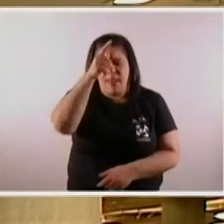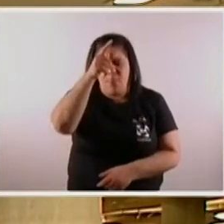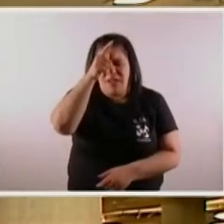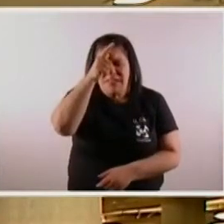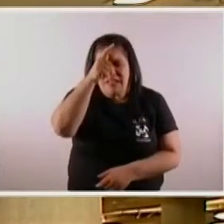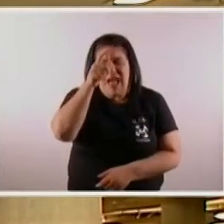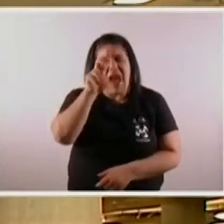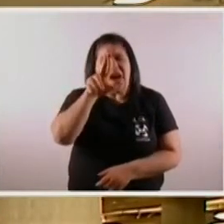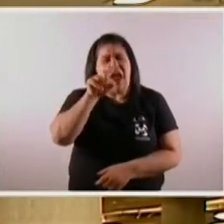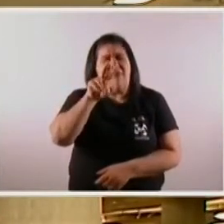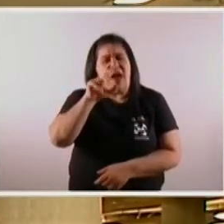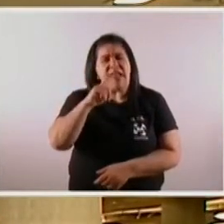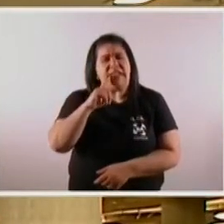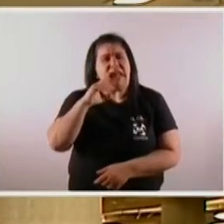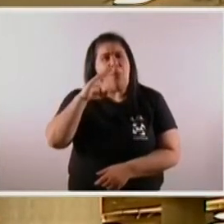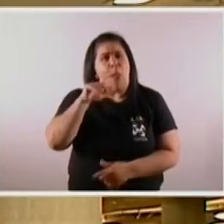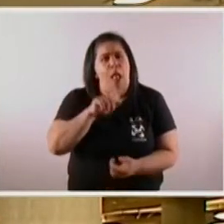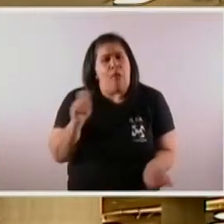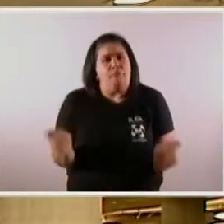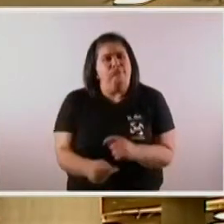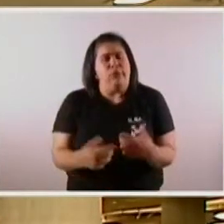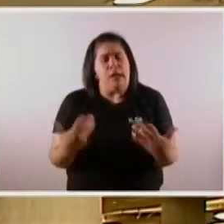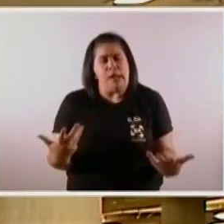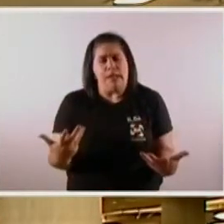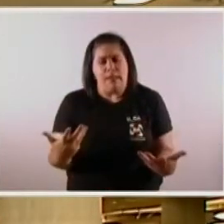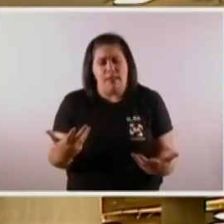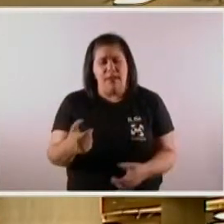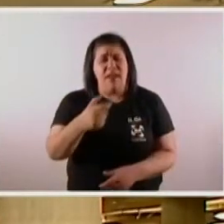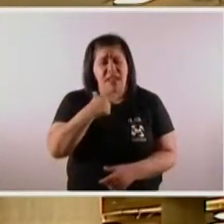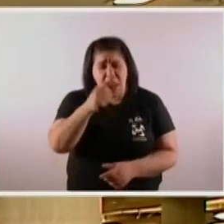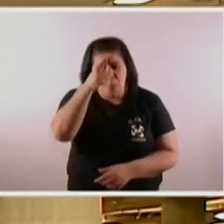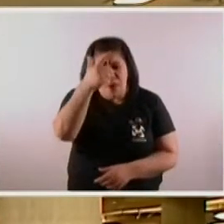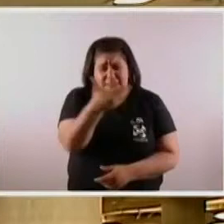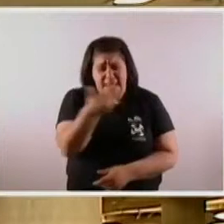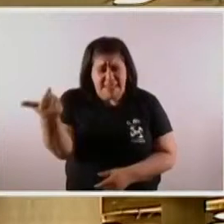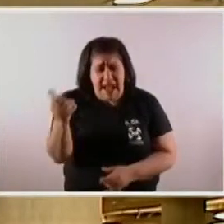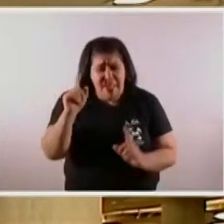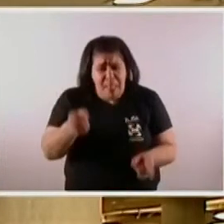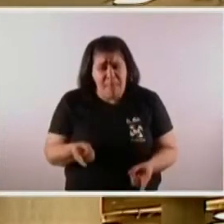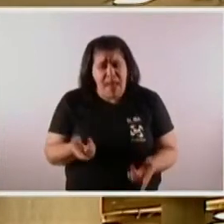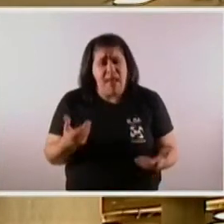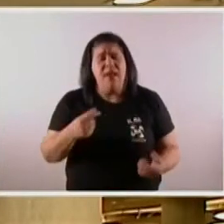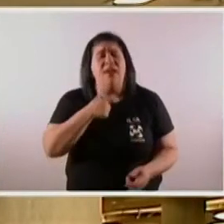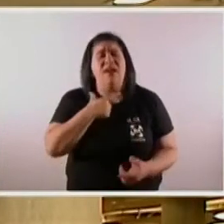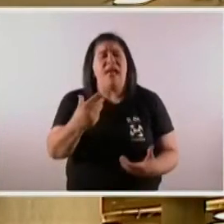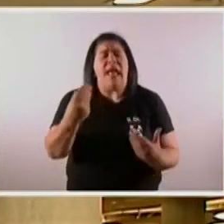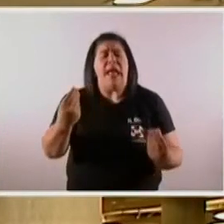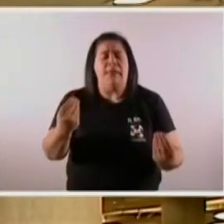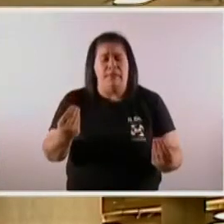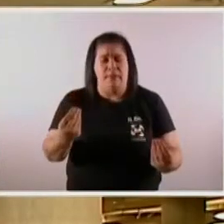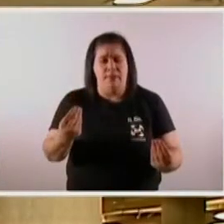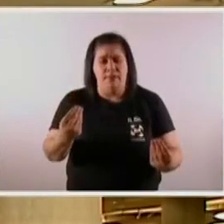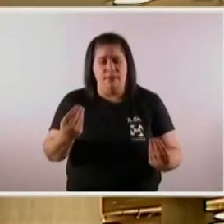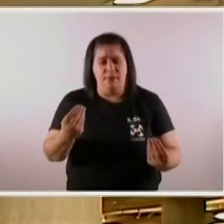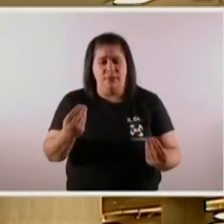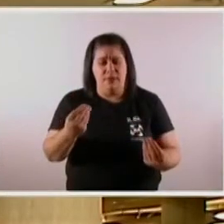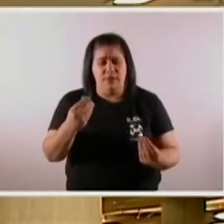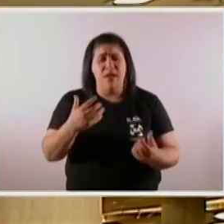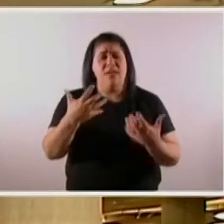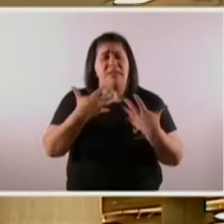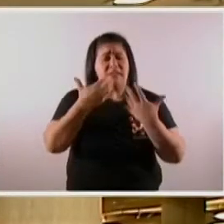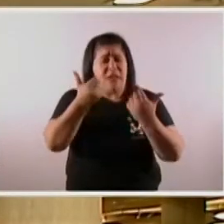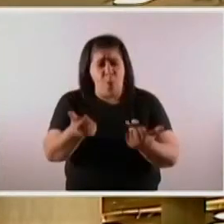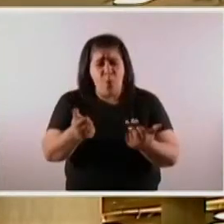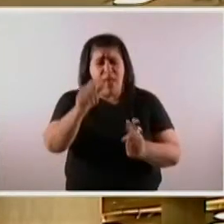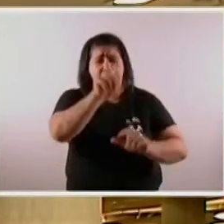Reversible. O sea, ¿qué quieren? ¿Sacarle la policía a la ciudad? ¿Qué quieren? ¿Sacarle la seguridad a